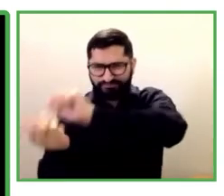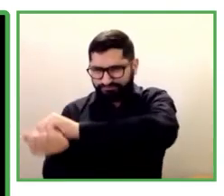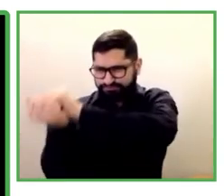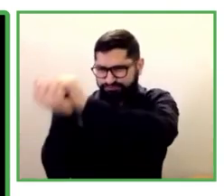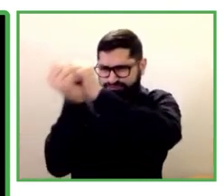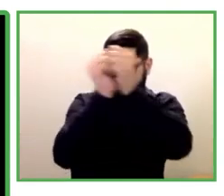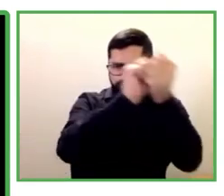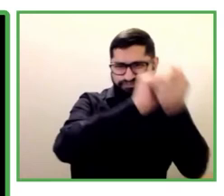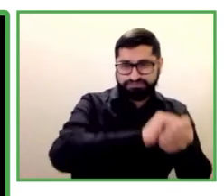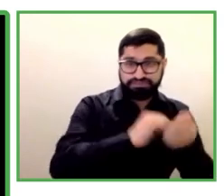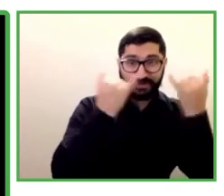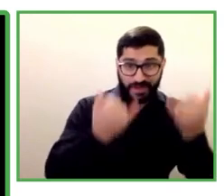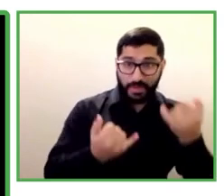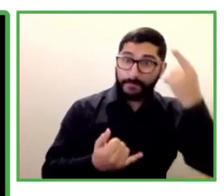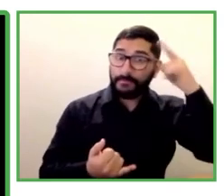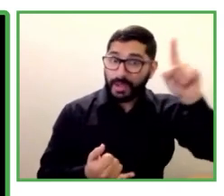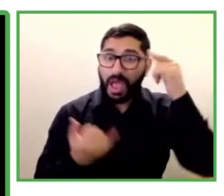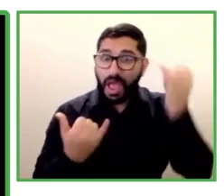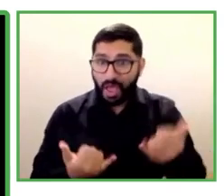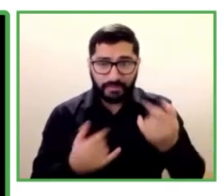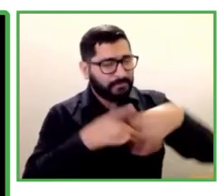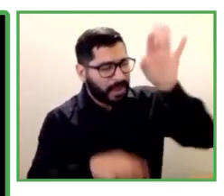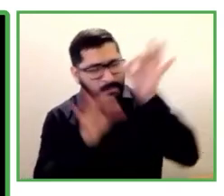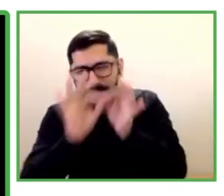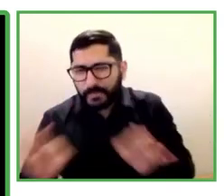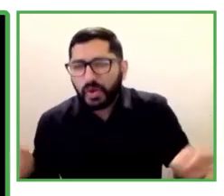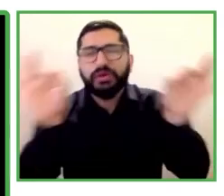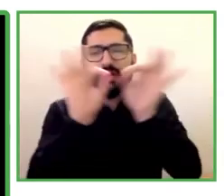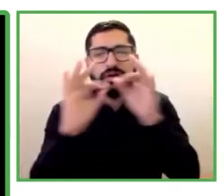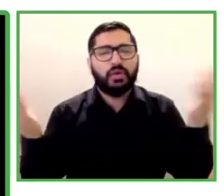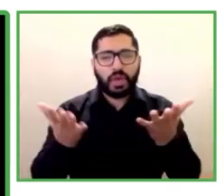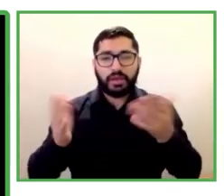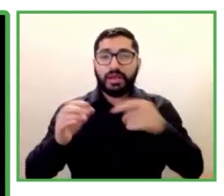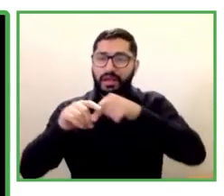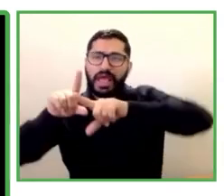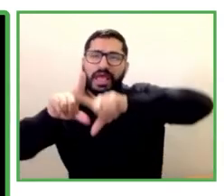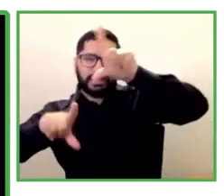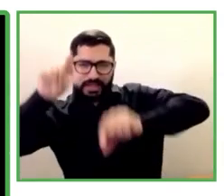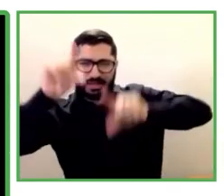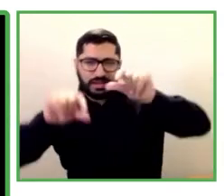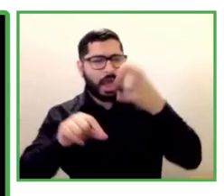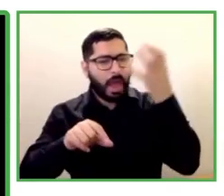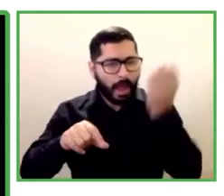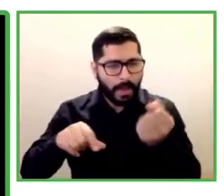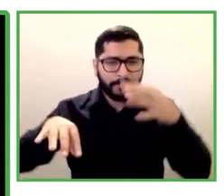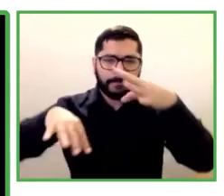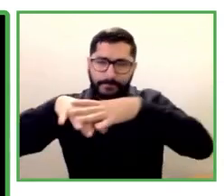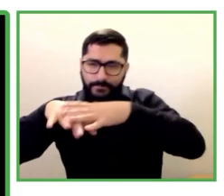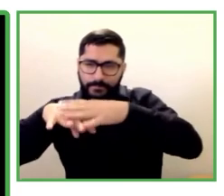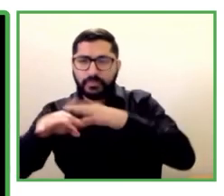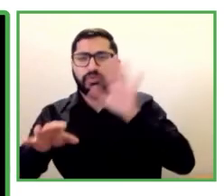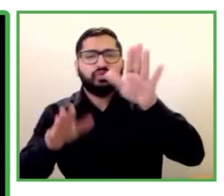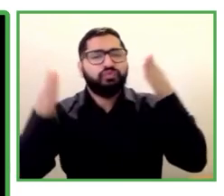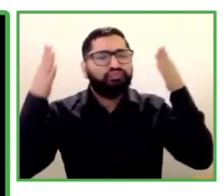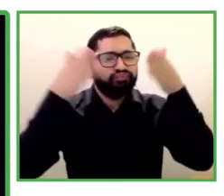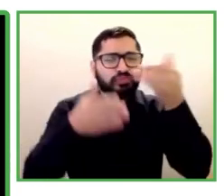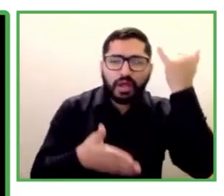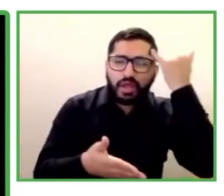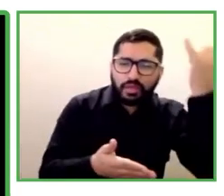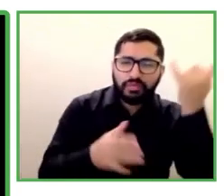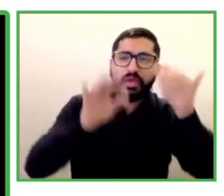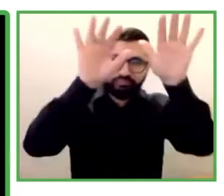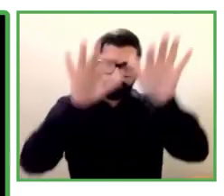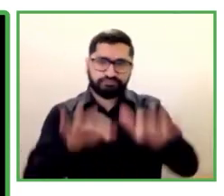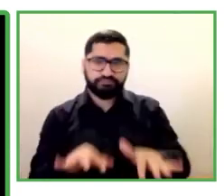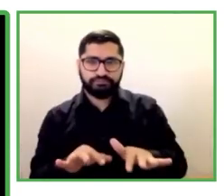representada en este gráfico. Contamos con un algoritmo que utiliza la inteligencia artificial para analizar las habilidades